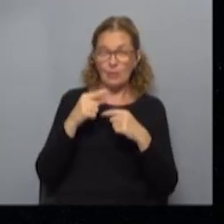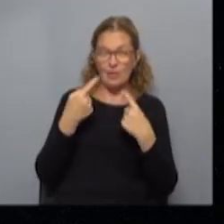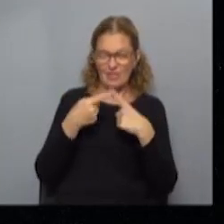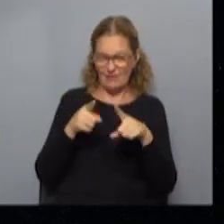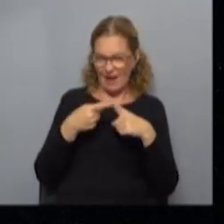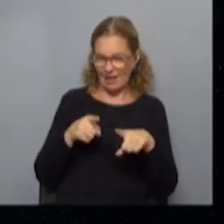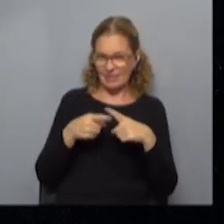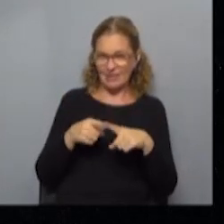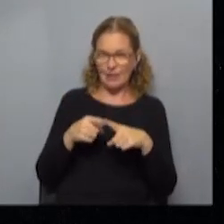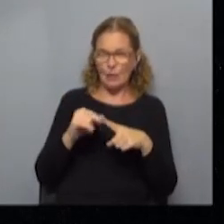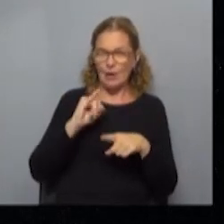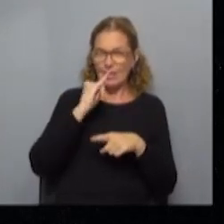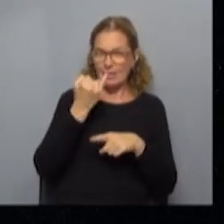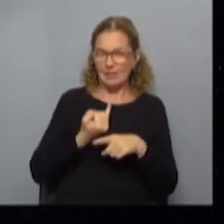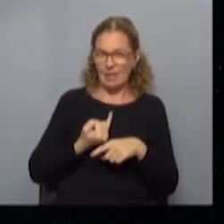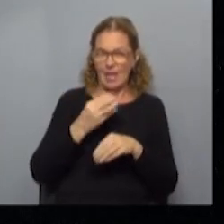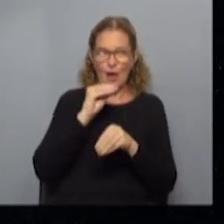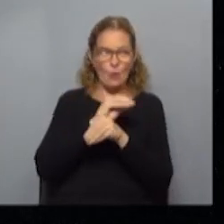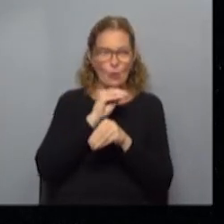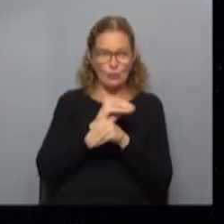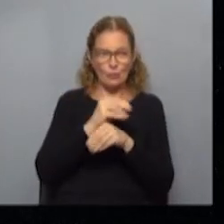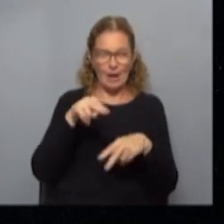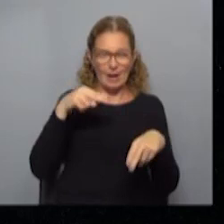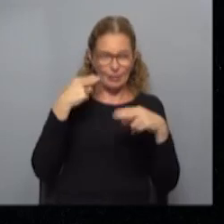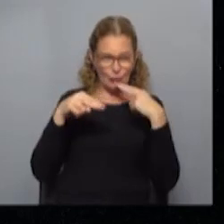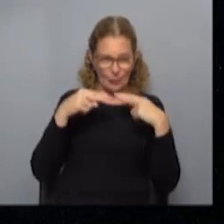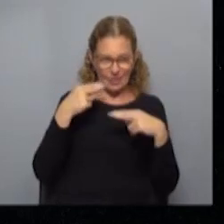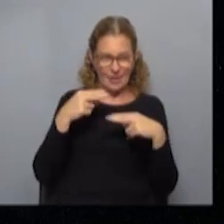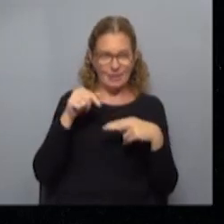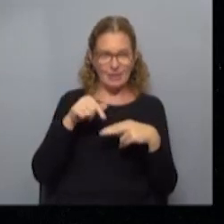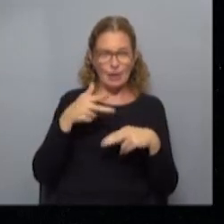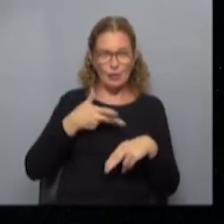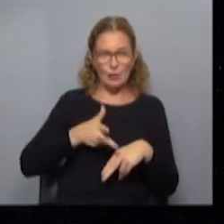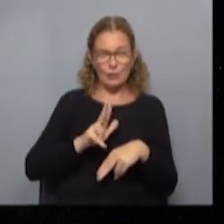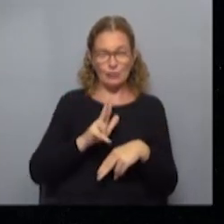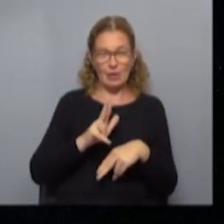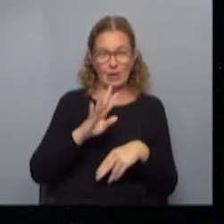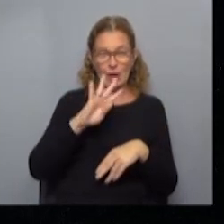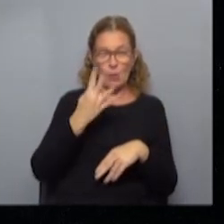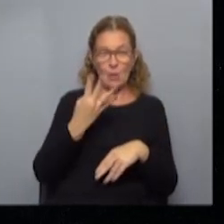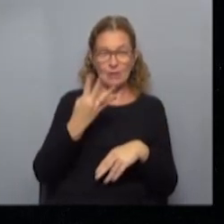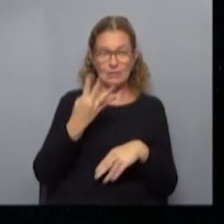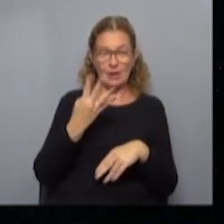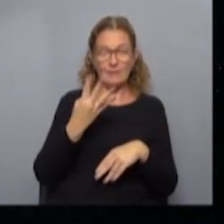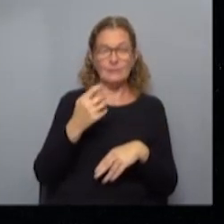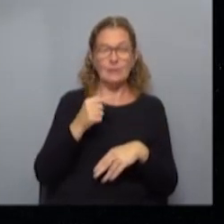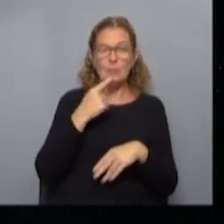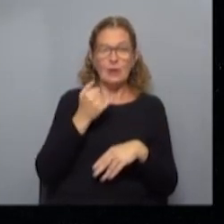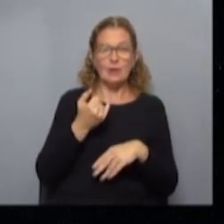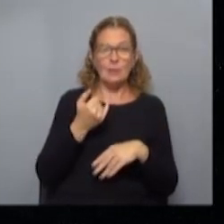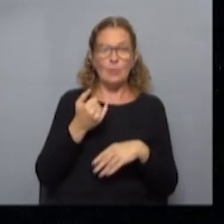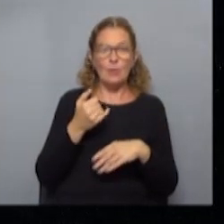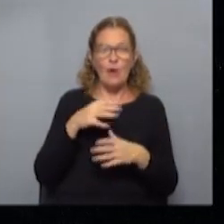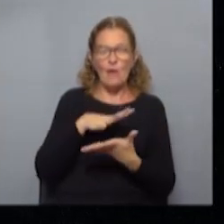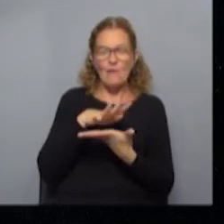como te decía, con la identidad, la cultura y la gastronomía de Rocha, como fue la cuarta edición de la Camaronada, por ejemplo, en Barra